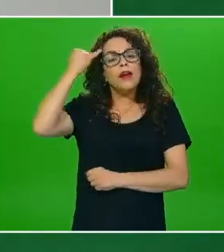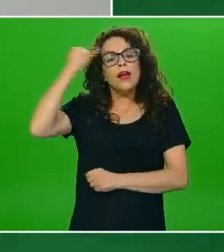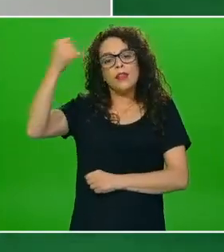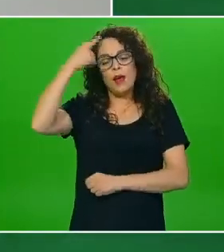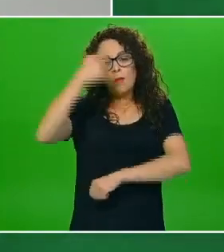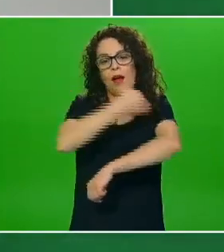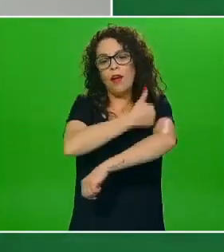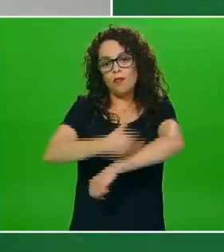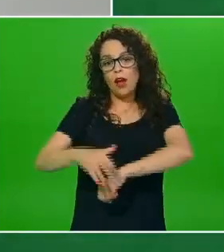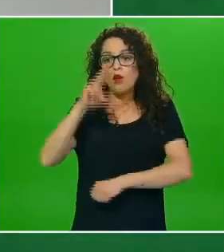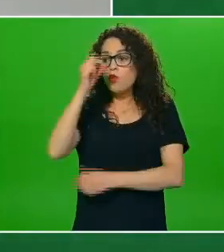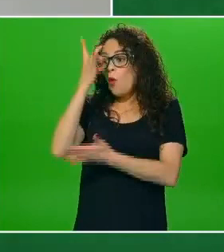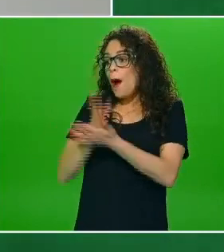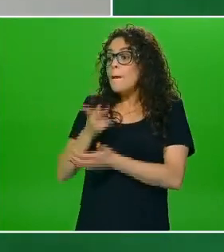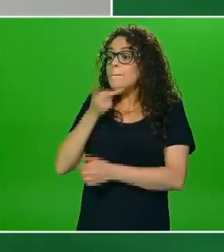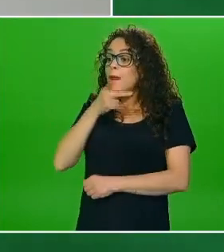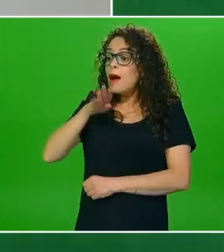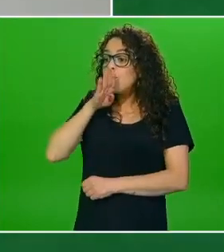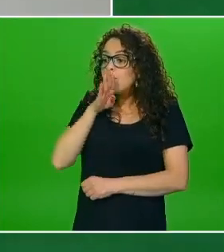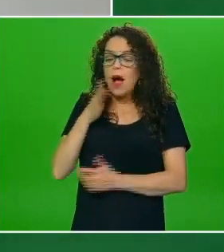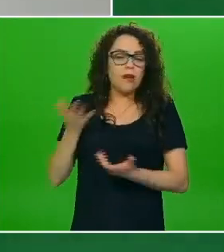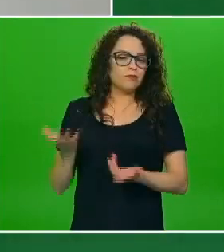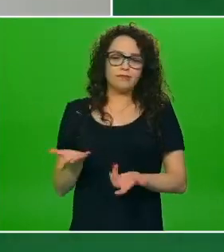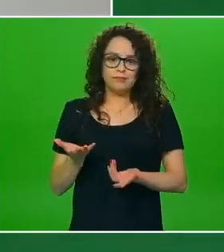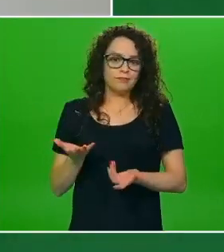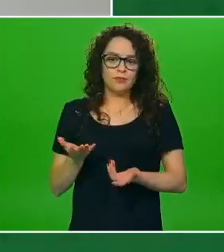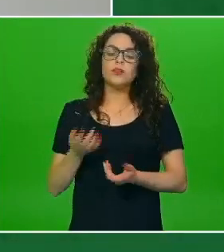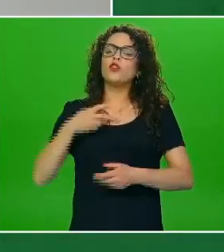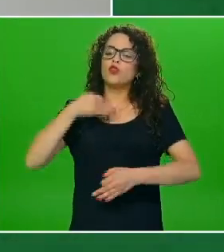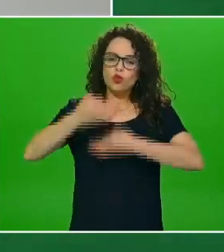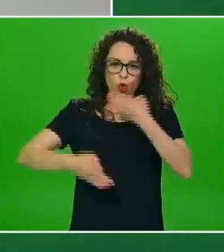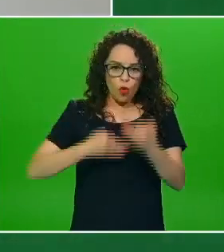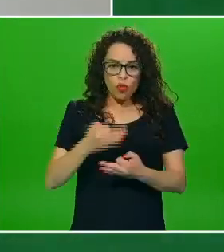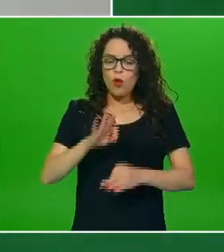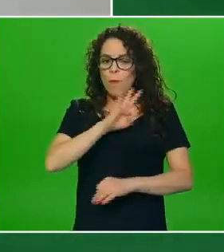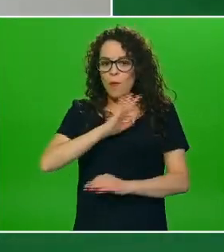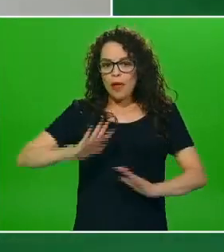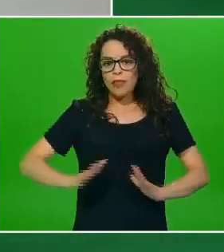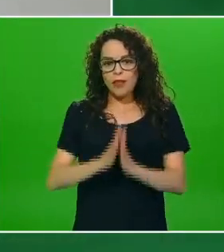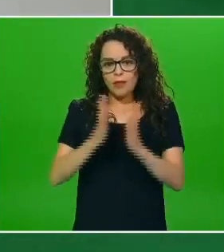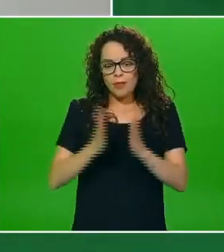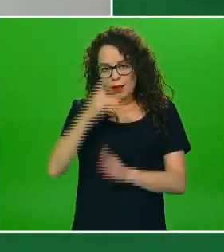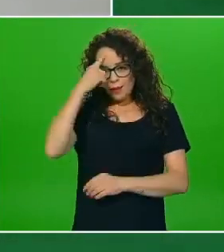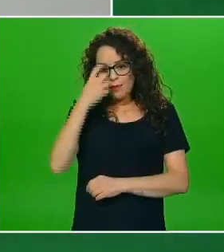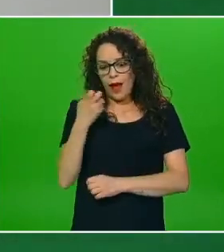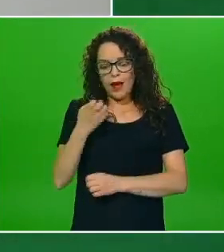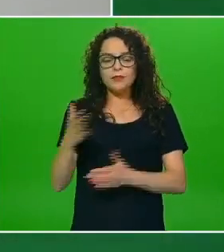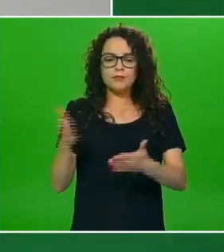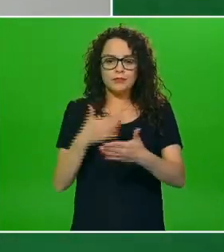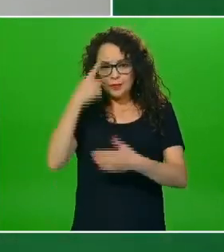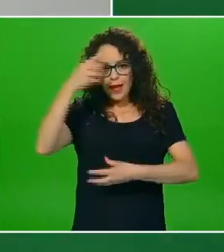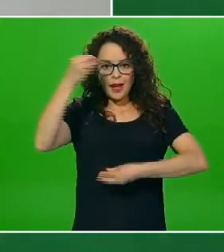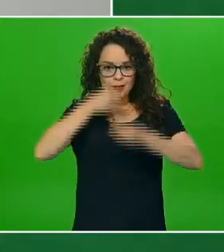los padres o a la madre que es común sino que toda la familia puede involucrarse en este sentido